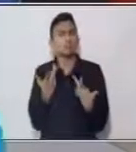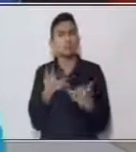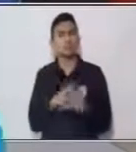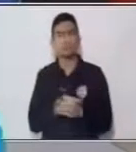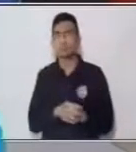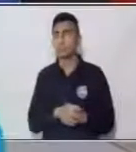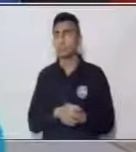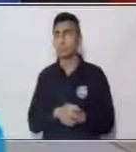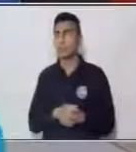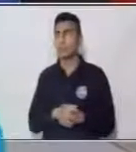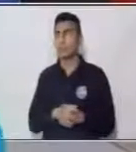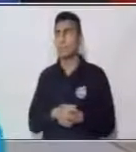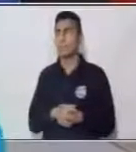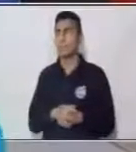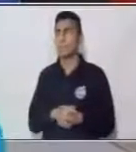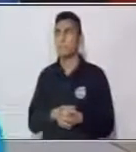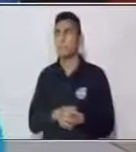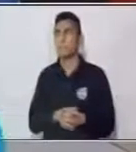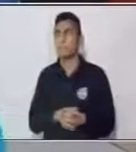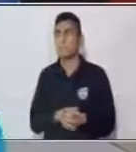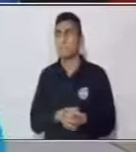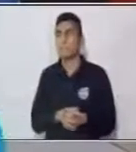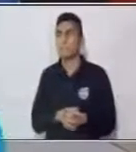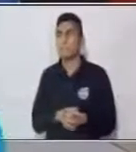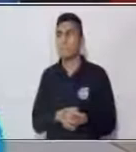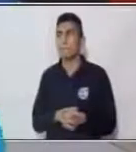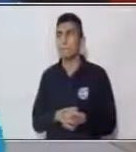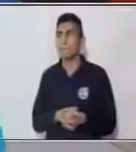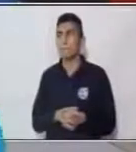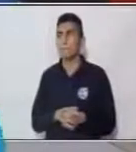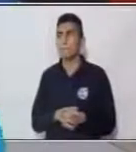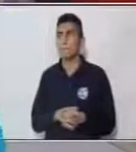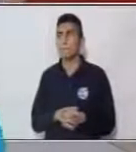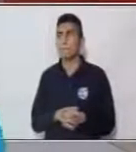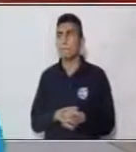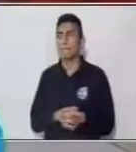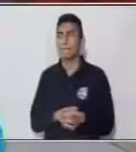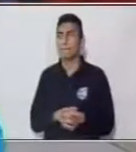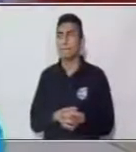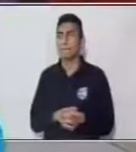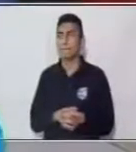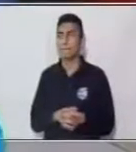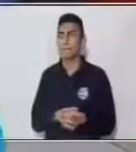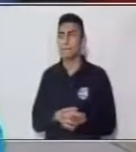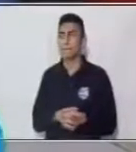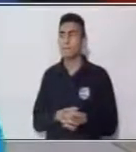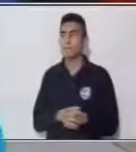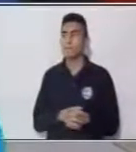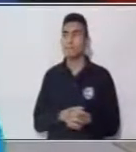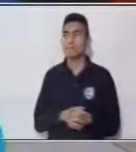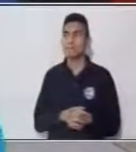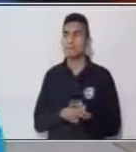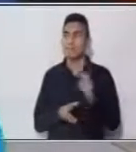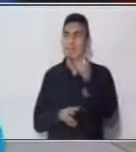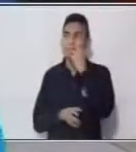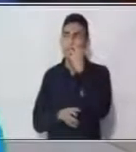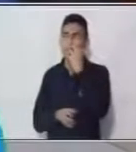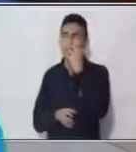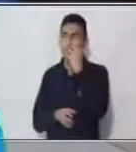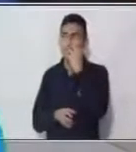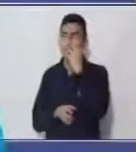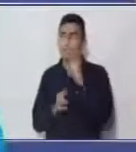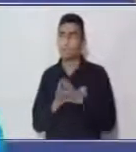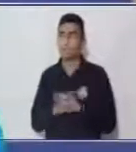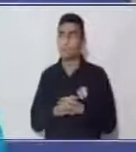A ver, todos, tabla del 5, recordemos esa tabla. Muy bien. 37 dividido 7